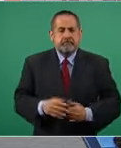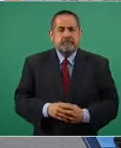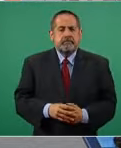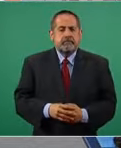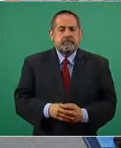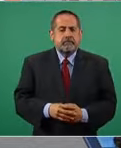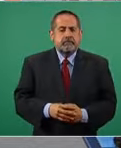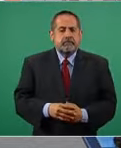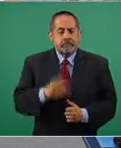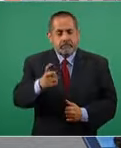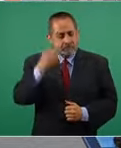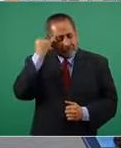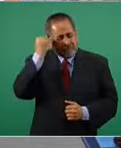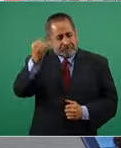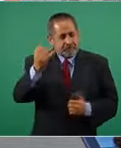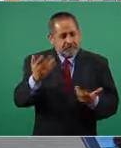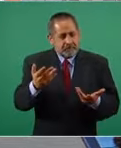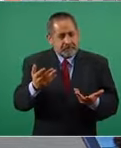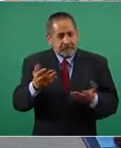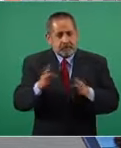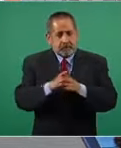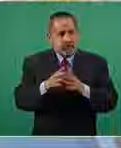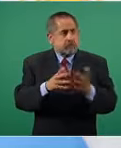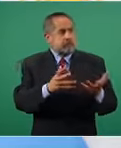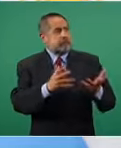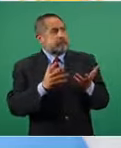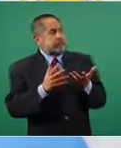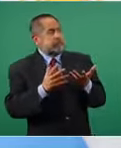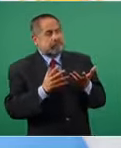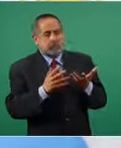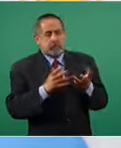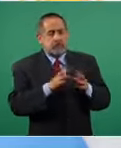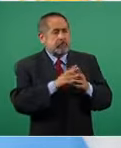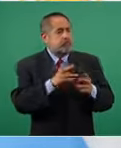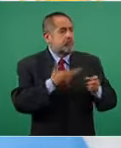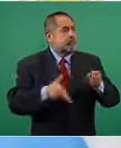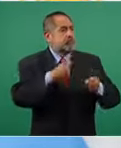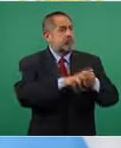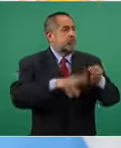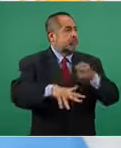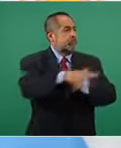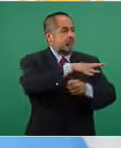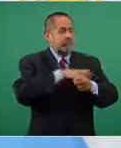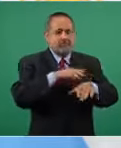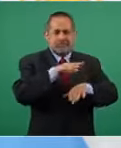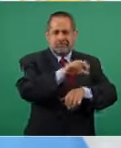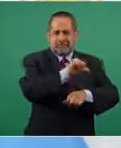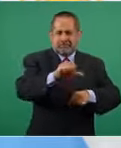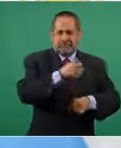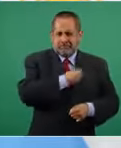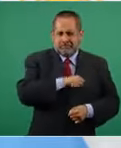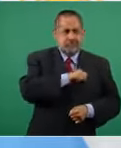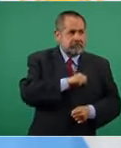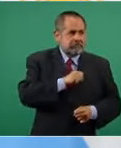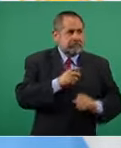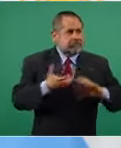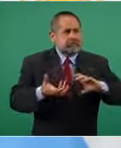ya se puede imaginar cómo heredamos el sistema médico el sistema de salud